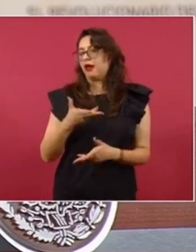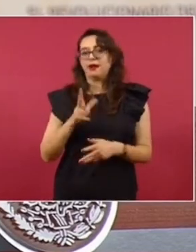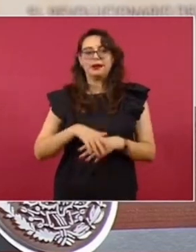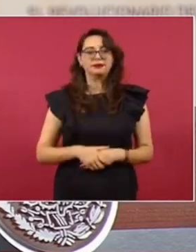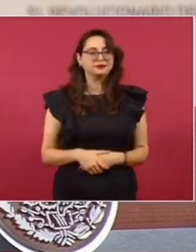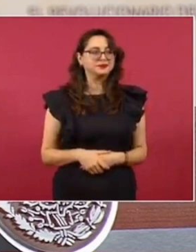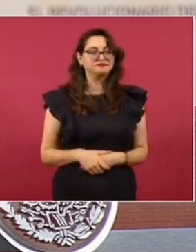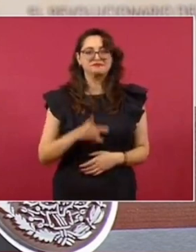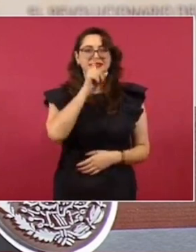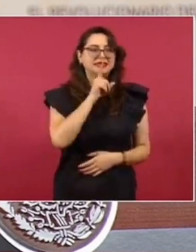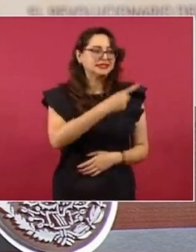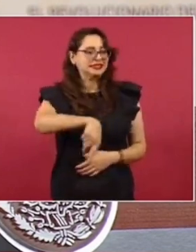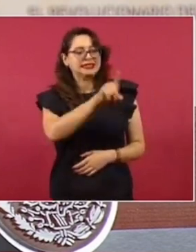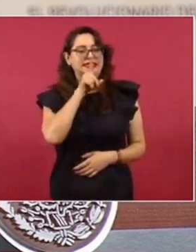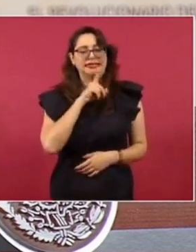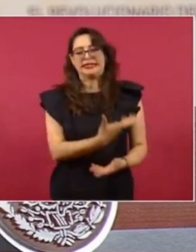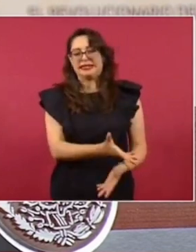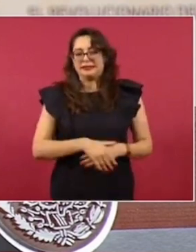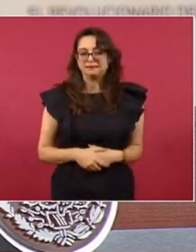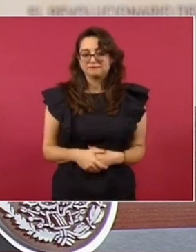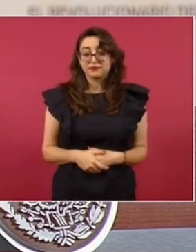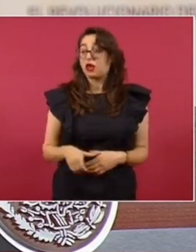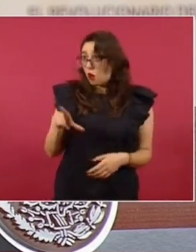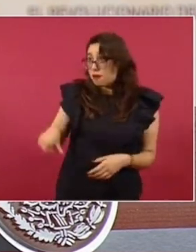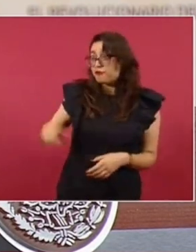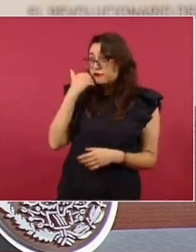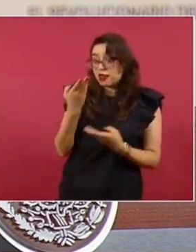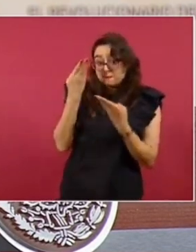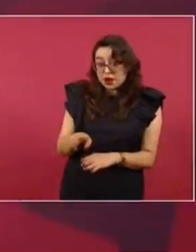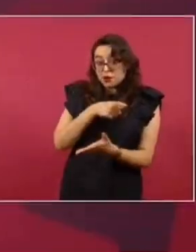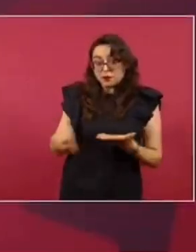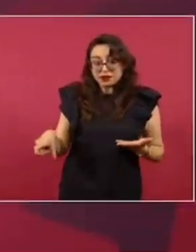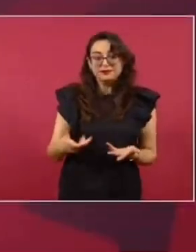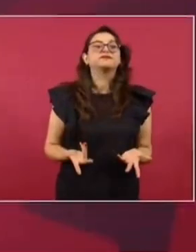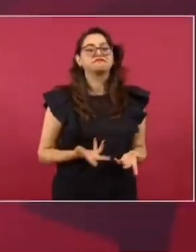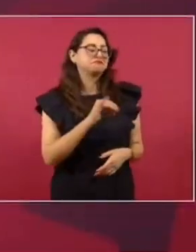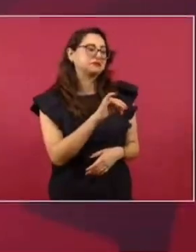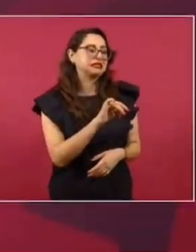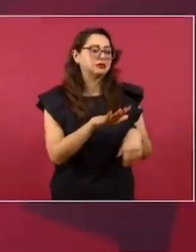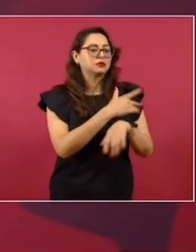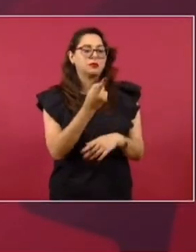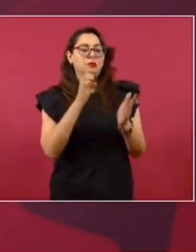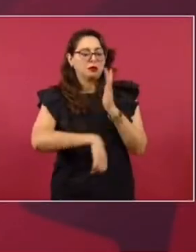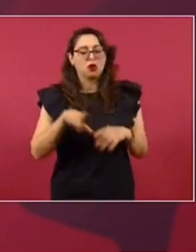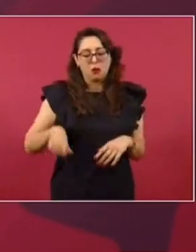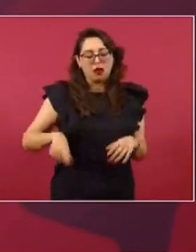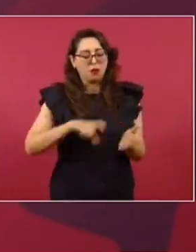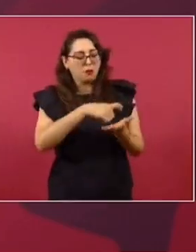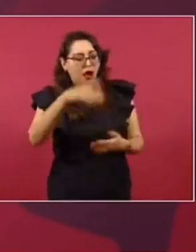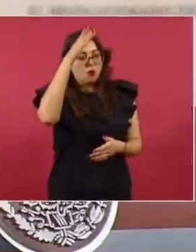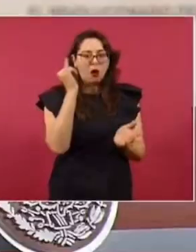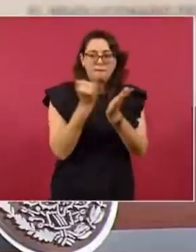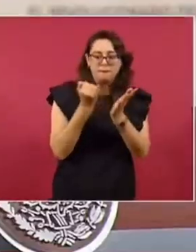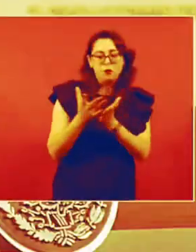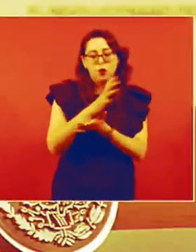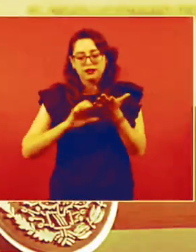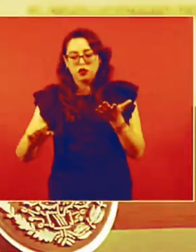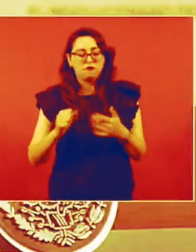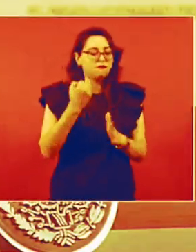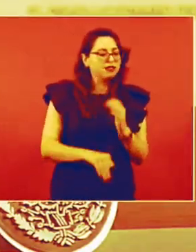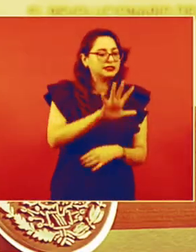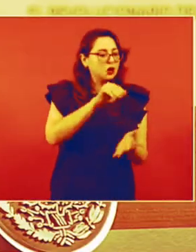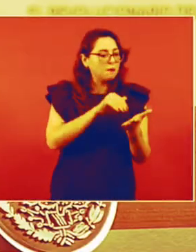que pagar como 2 mil o un poco más de impuestos. Entonces ya quedan, ¿qué? 5 mil, y a la gente